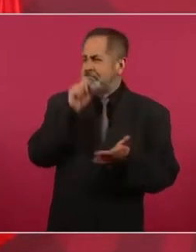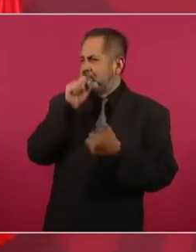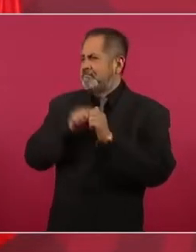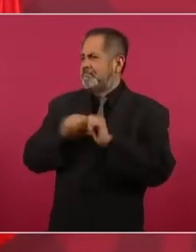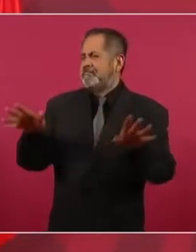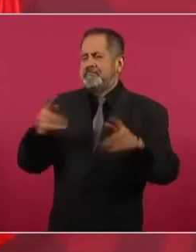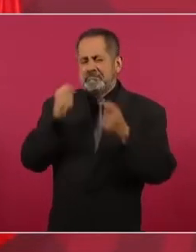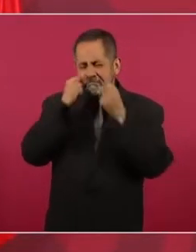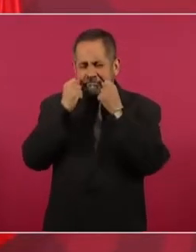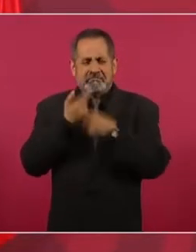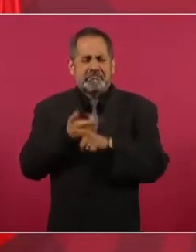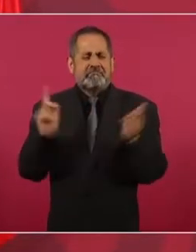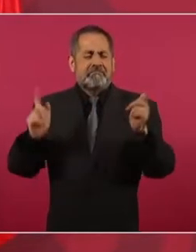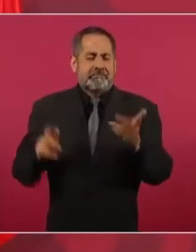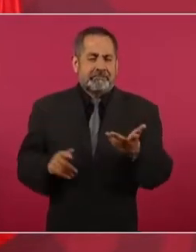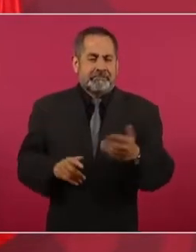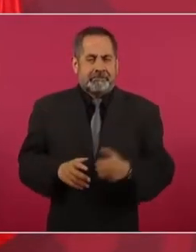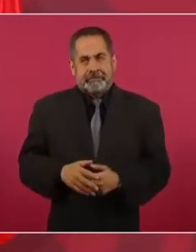que hablábamos.